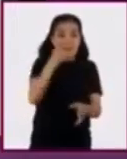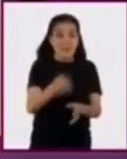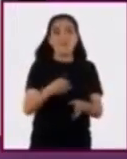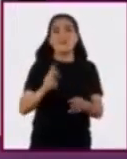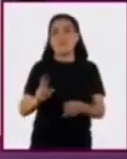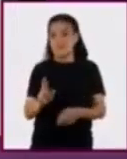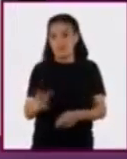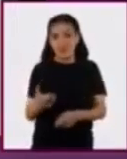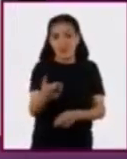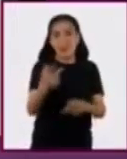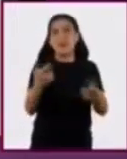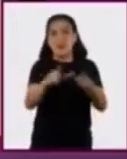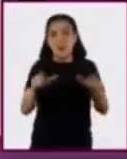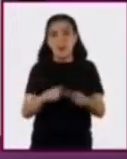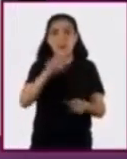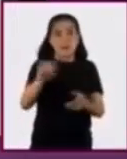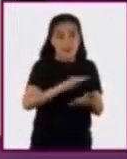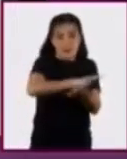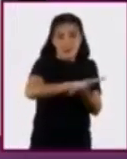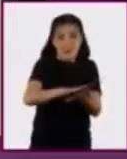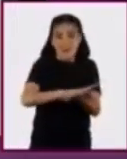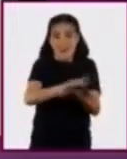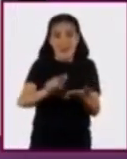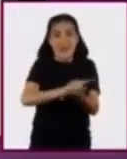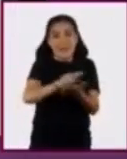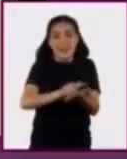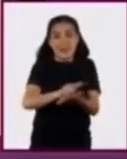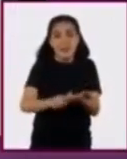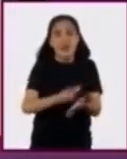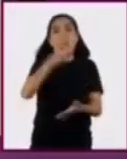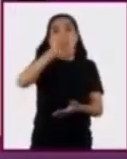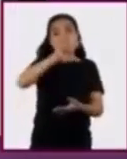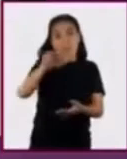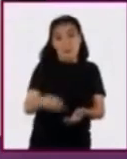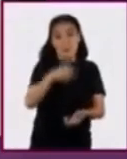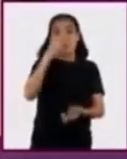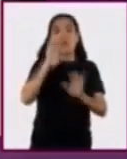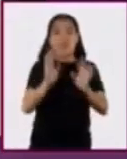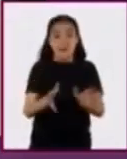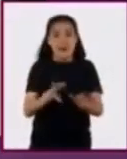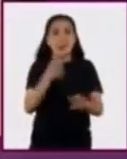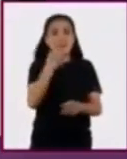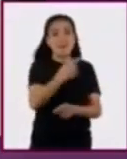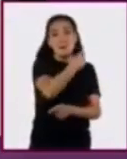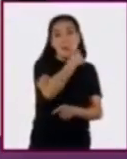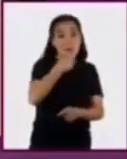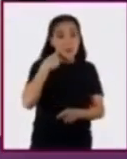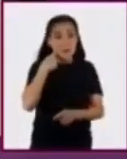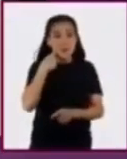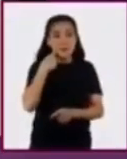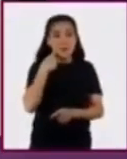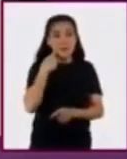canales, se limpia de impurezas para posteriormente, tras el secado,